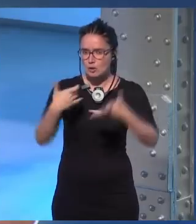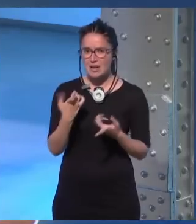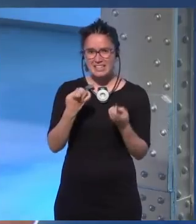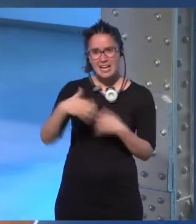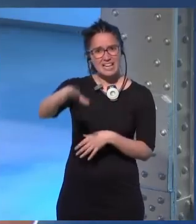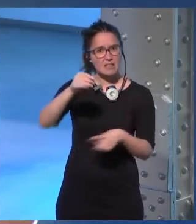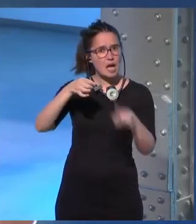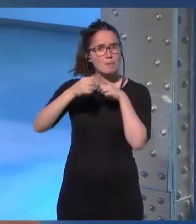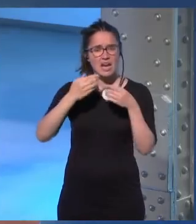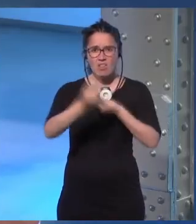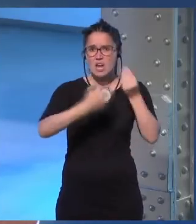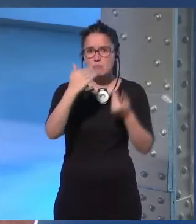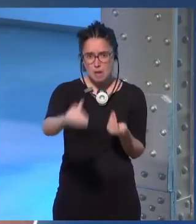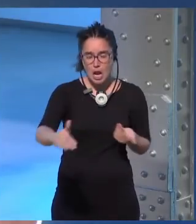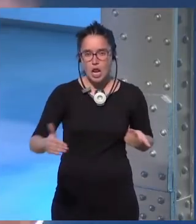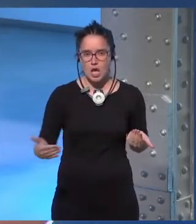para el mal.